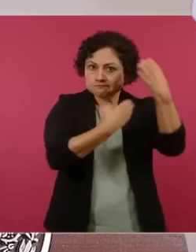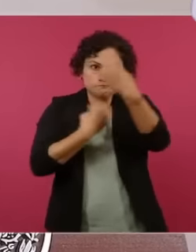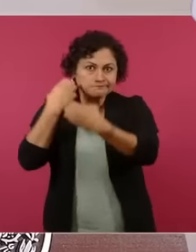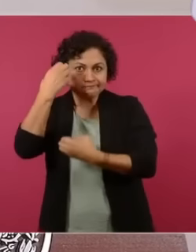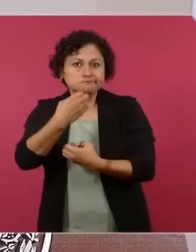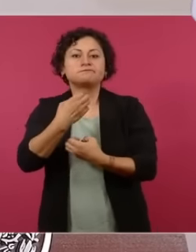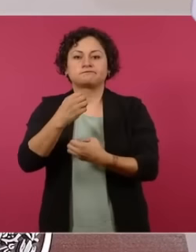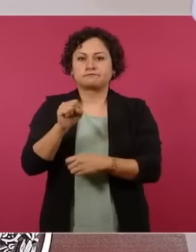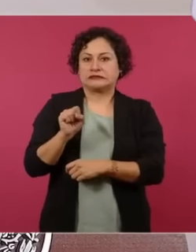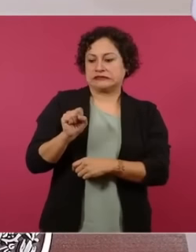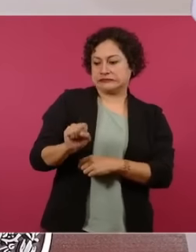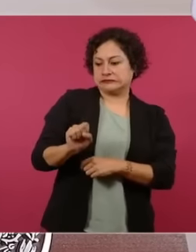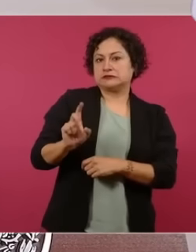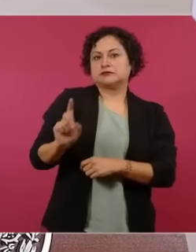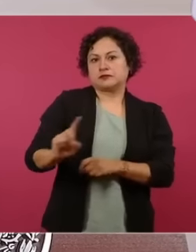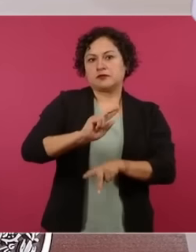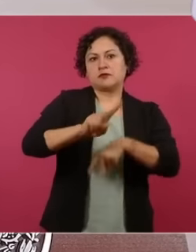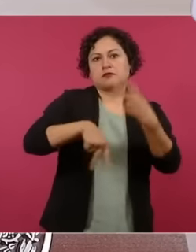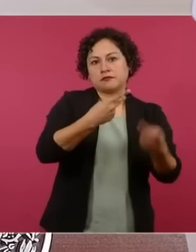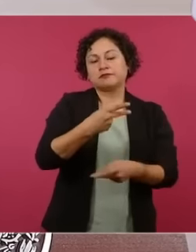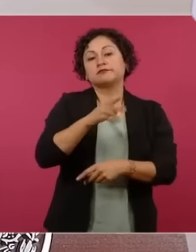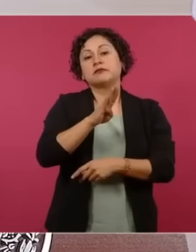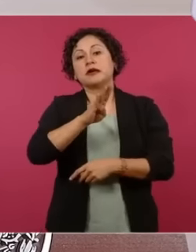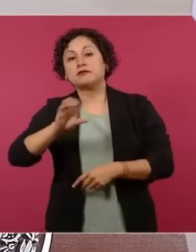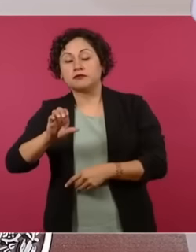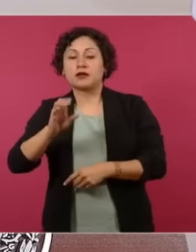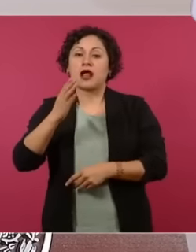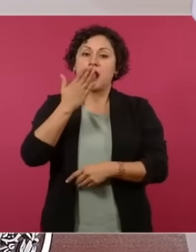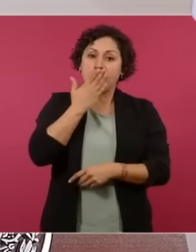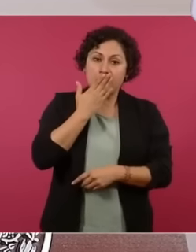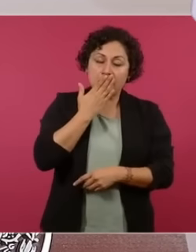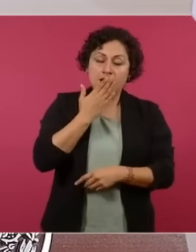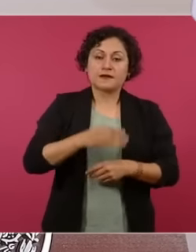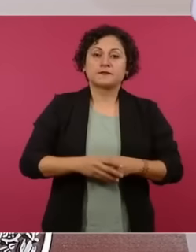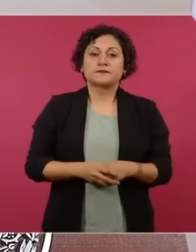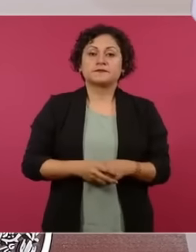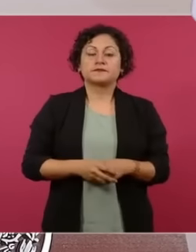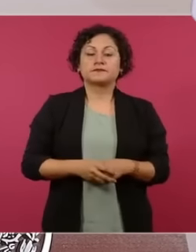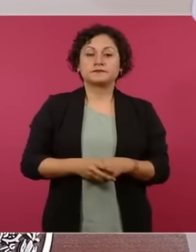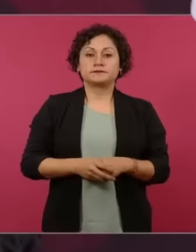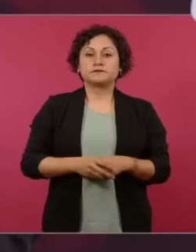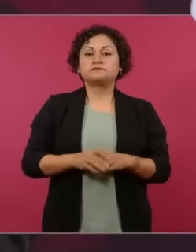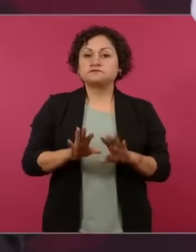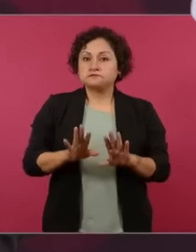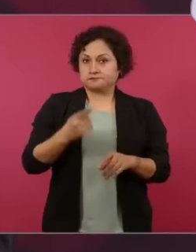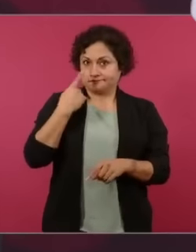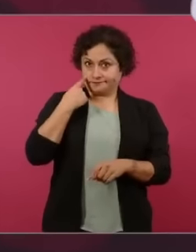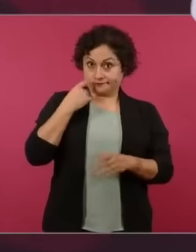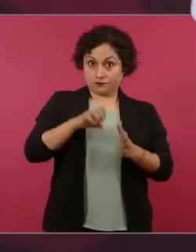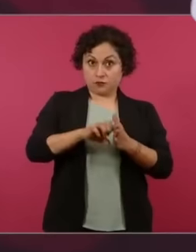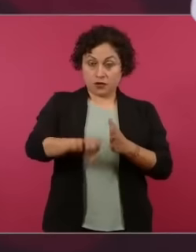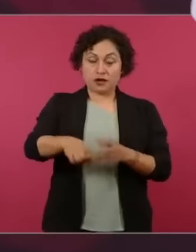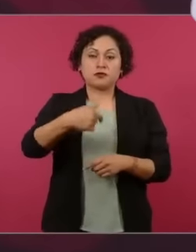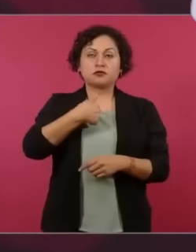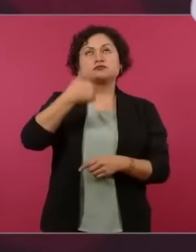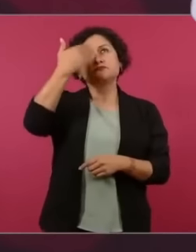vencidas ok recibirán un regalito especial del gobierno de méxico el presidente andrés manuel lópez obrador a través